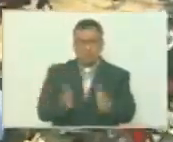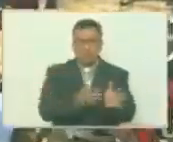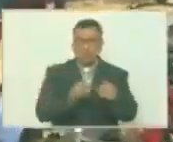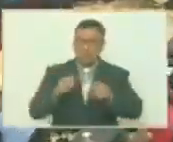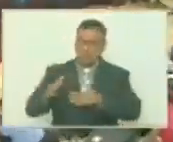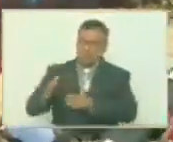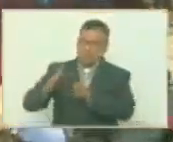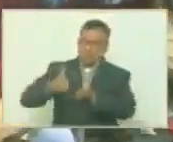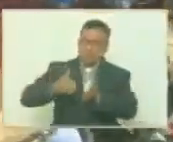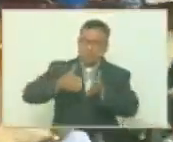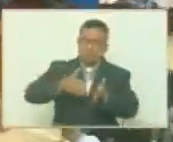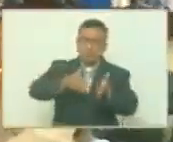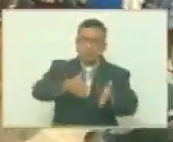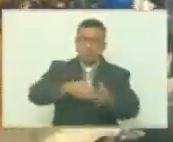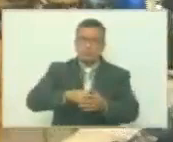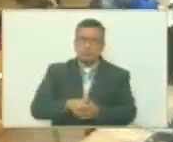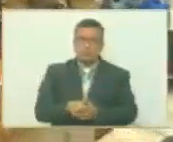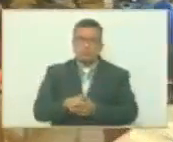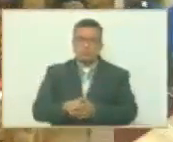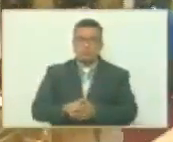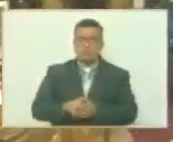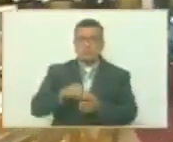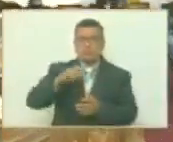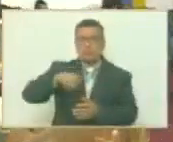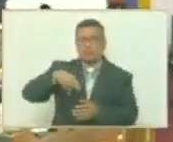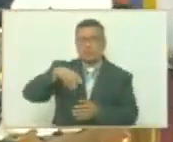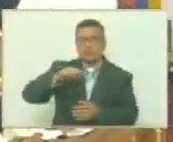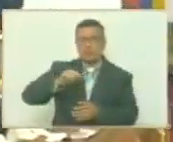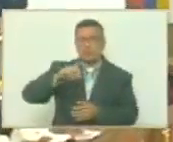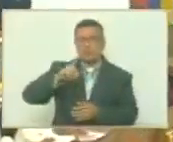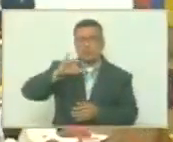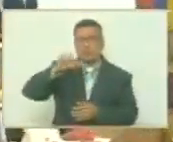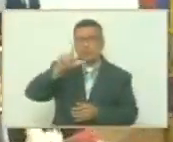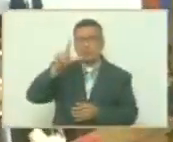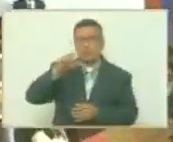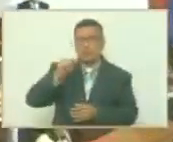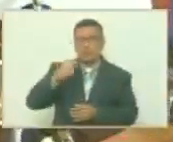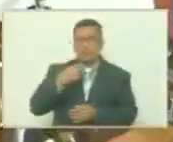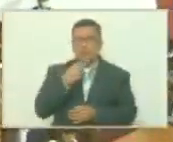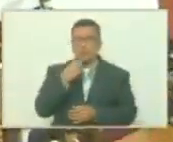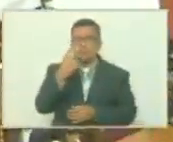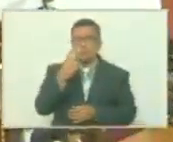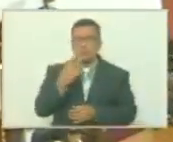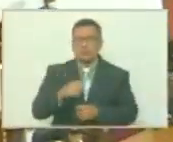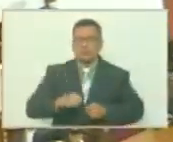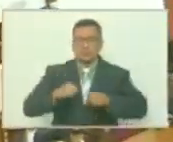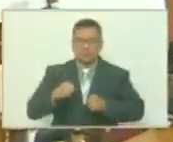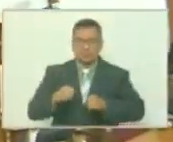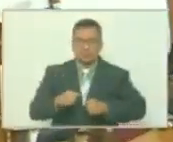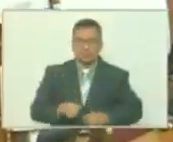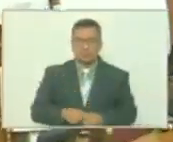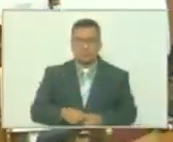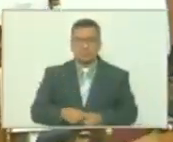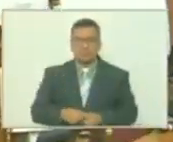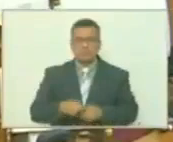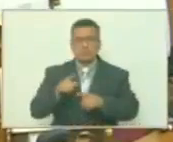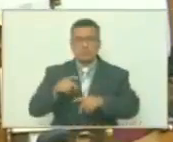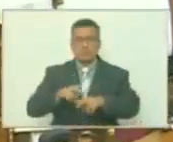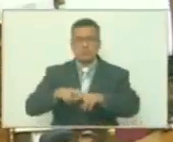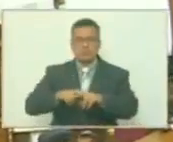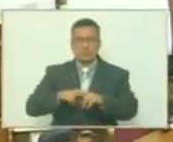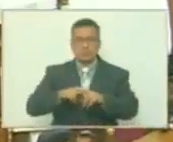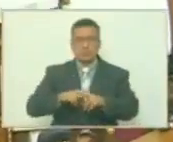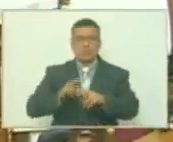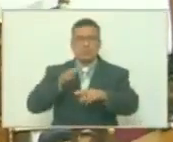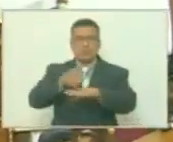desplazamiento el almirante Padilla eleva con gallardía el estandarte del